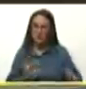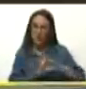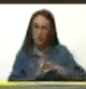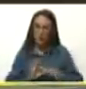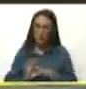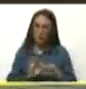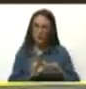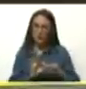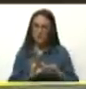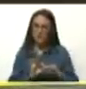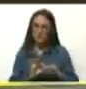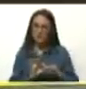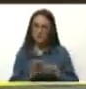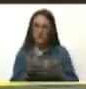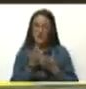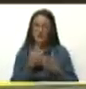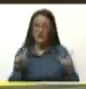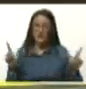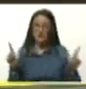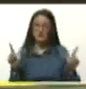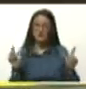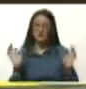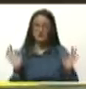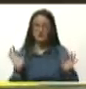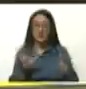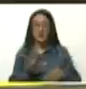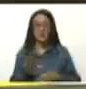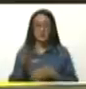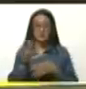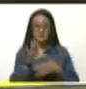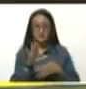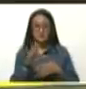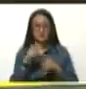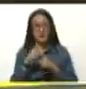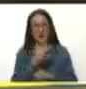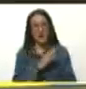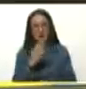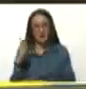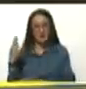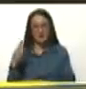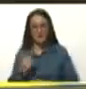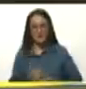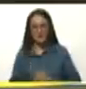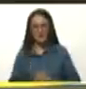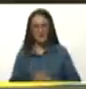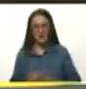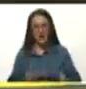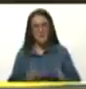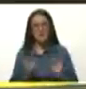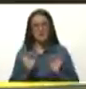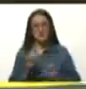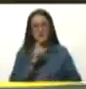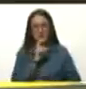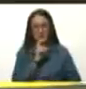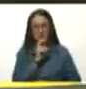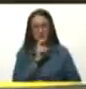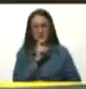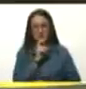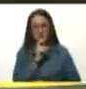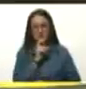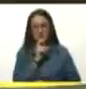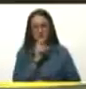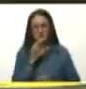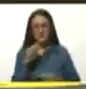y la liberación de América Latina y el Caribe. Camino difícil que nos toca